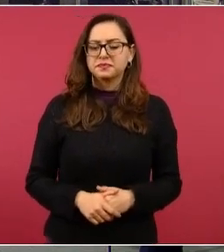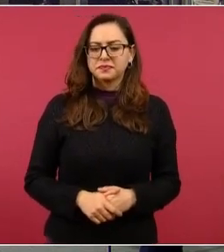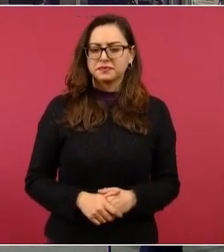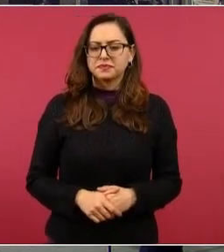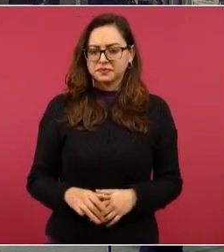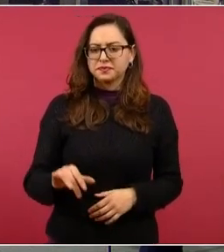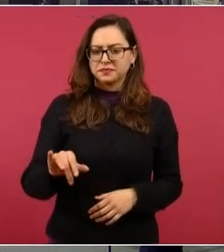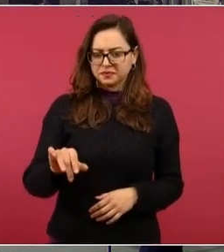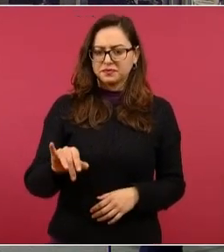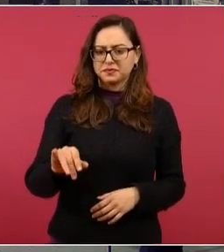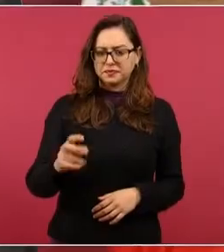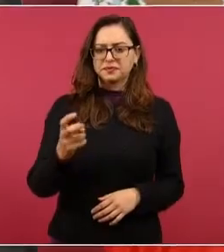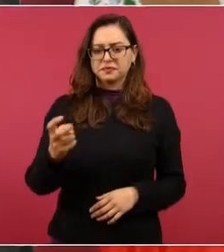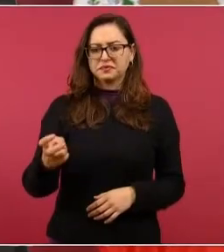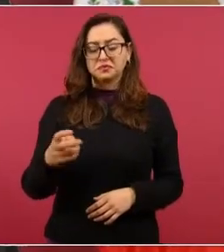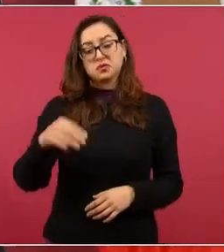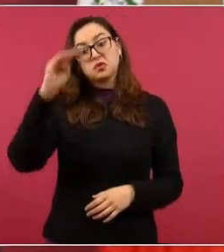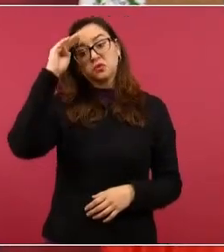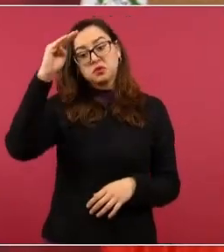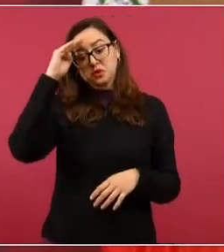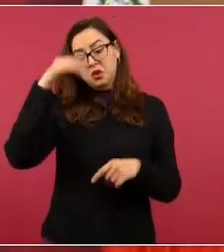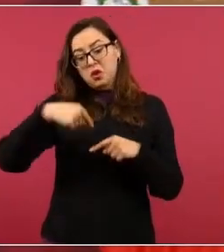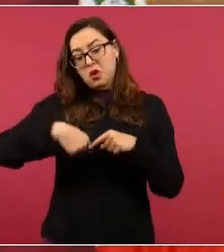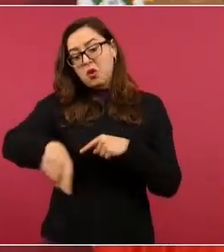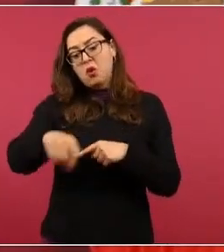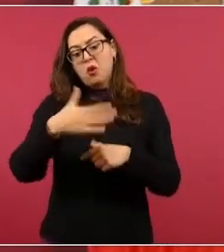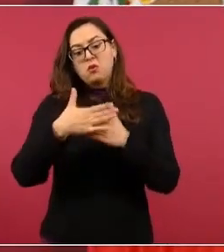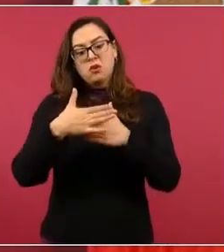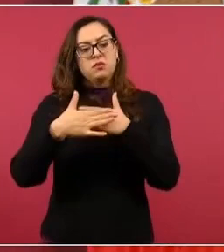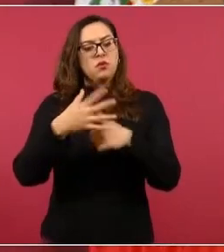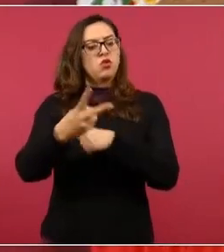sí, sí, va a crecer al 3% y